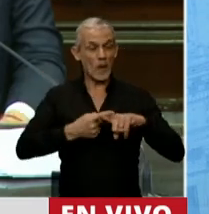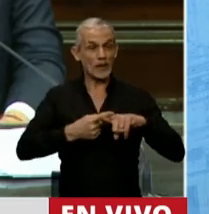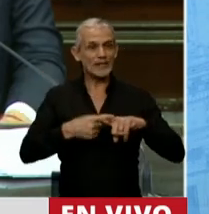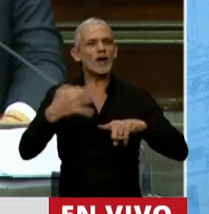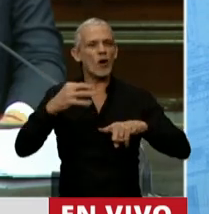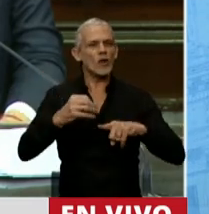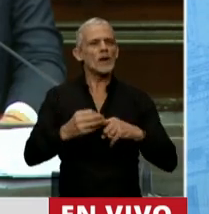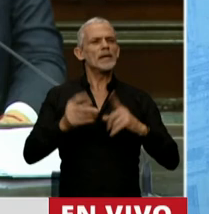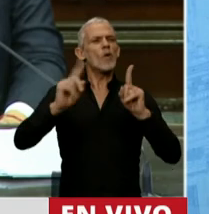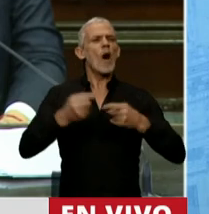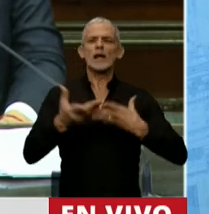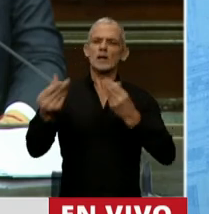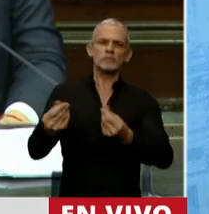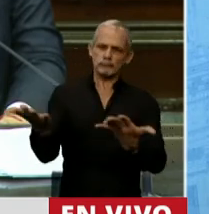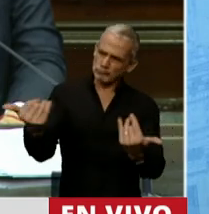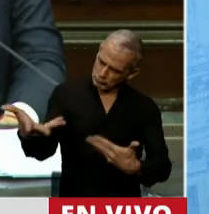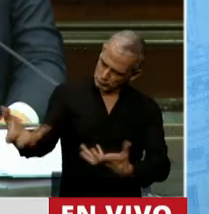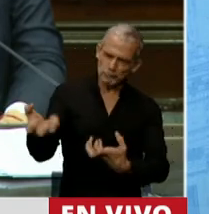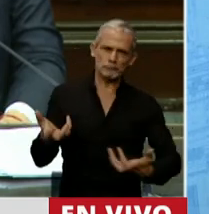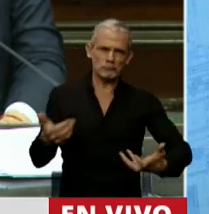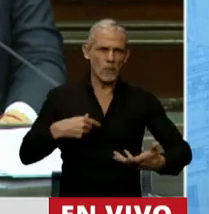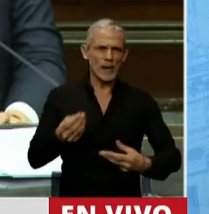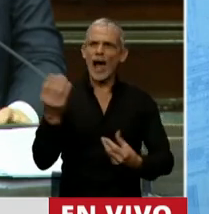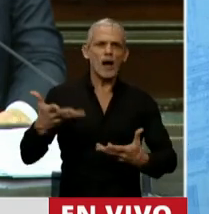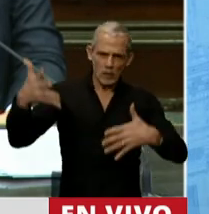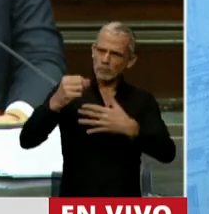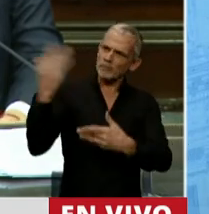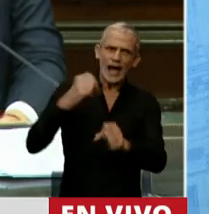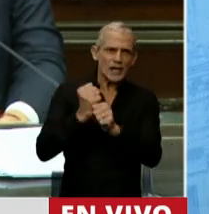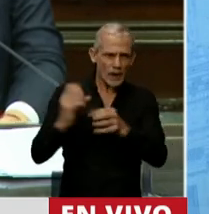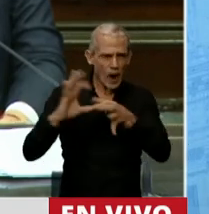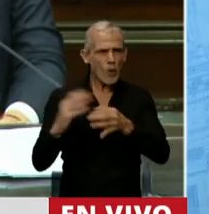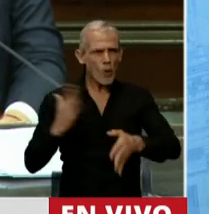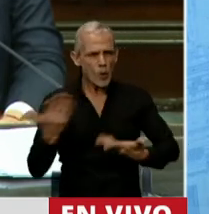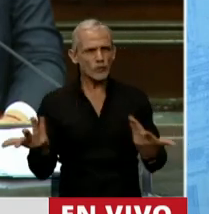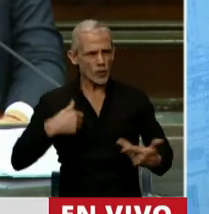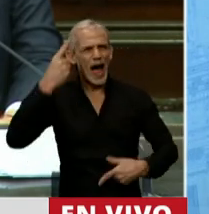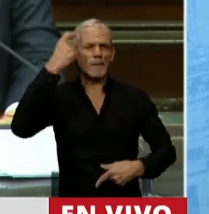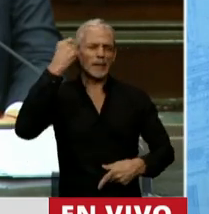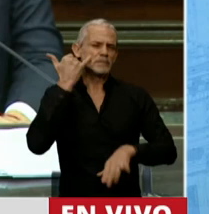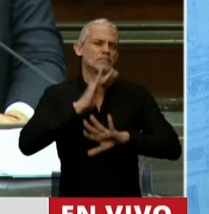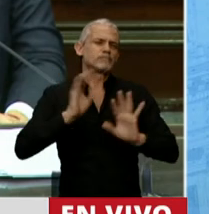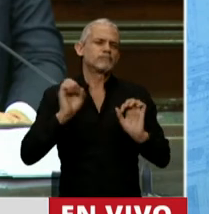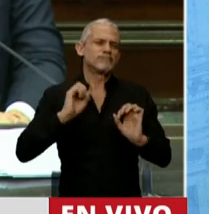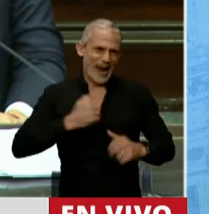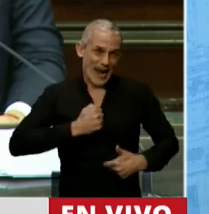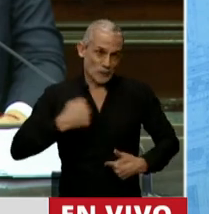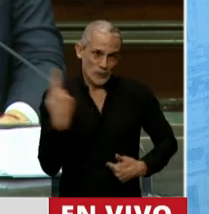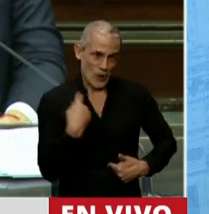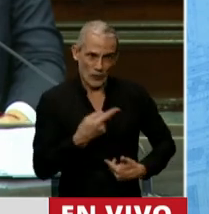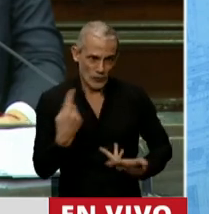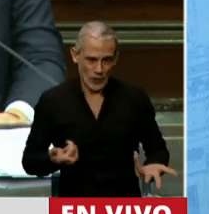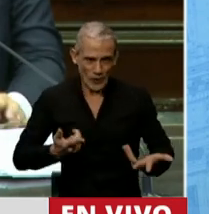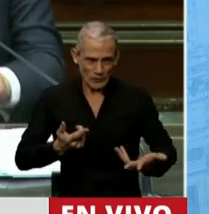tendemos nuestras manos para ofrecerles trabajar juntos, que hemos aprendido como cristianos que somos, que